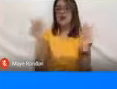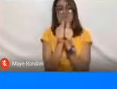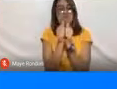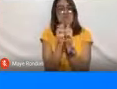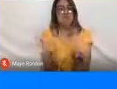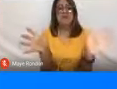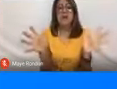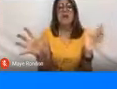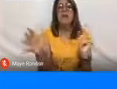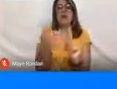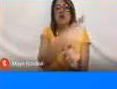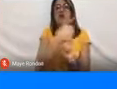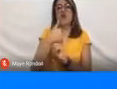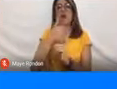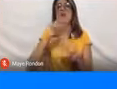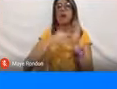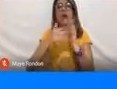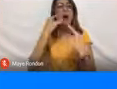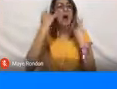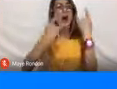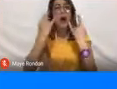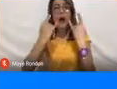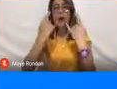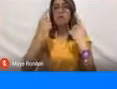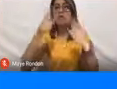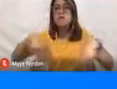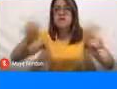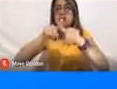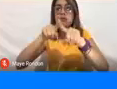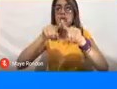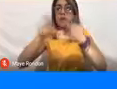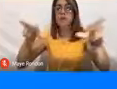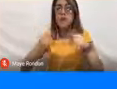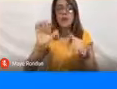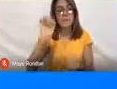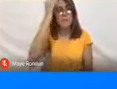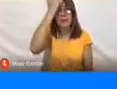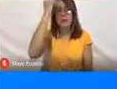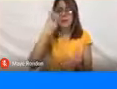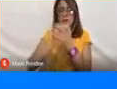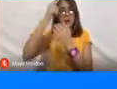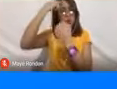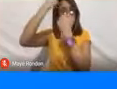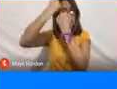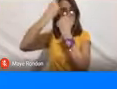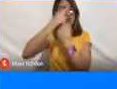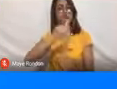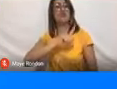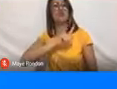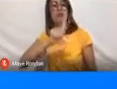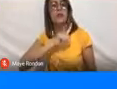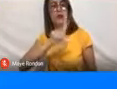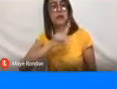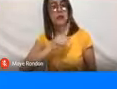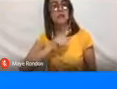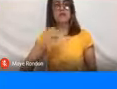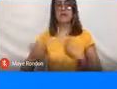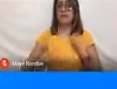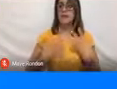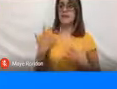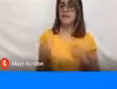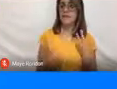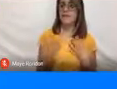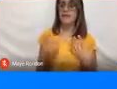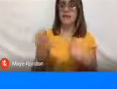Y la salvaguarda de los atractivos que en ella están ubicados, con un fundamento de principios de liderazgo, disfrute de la